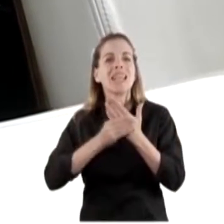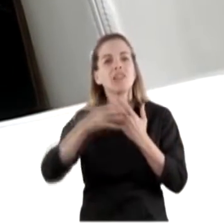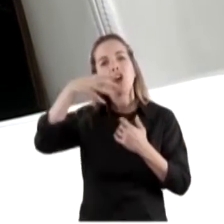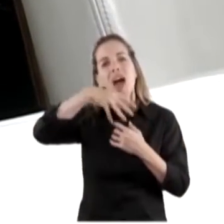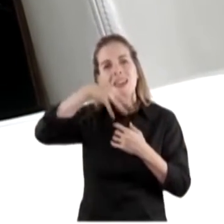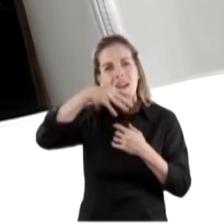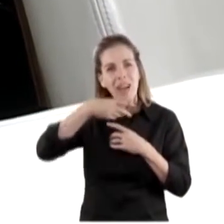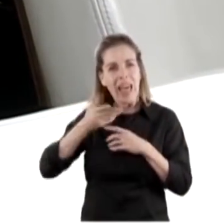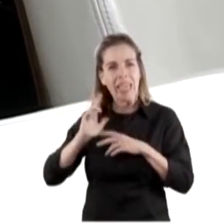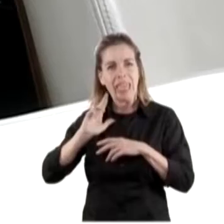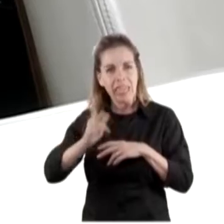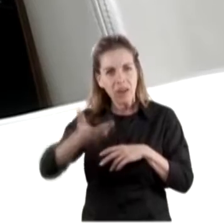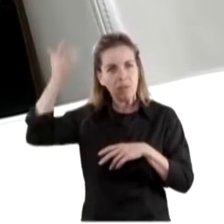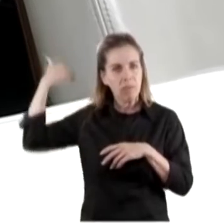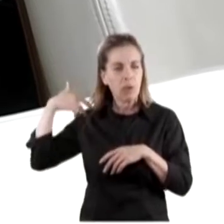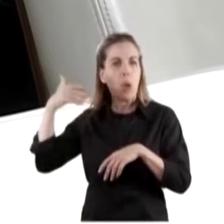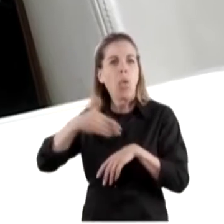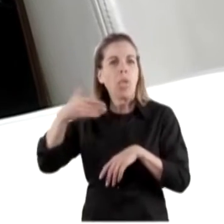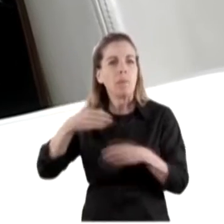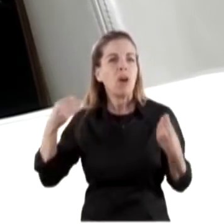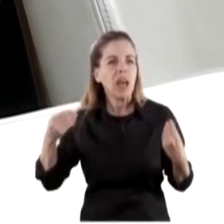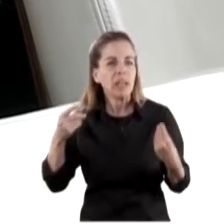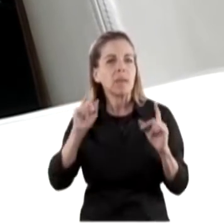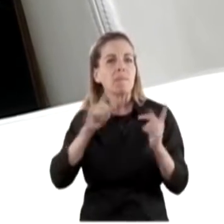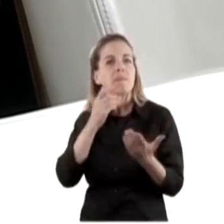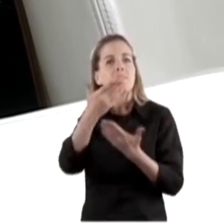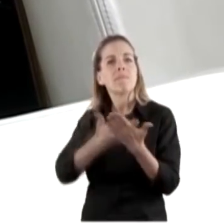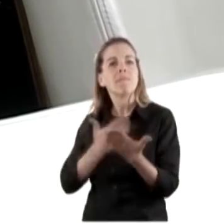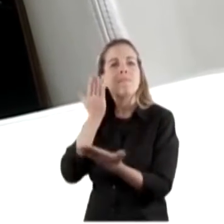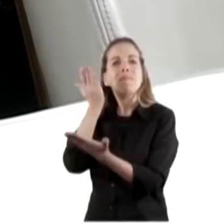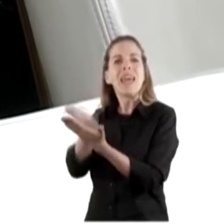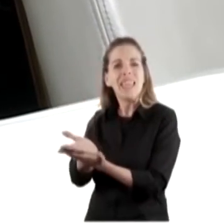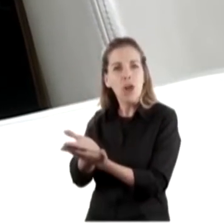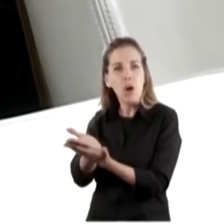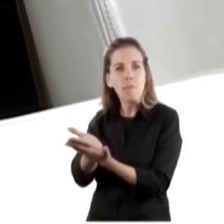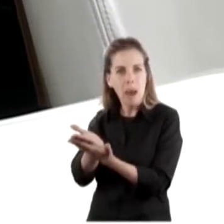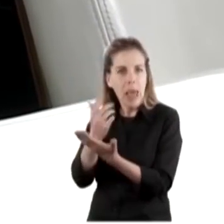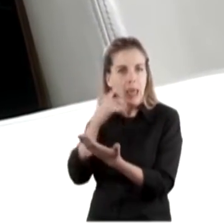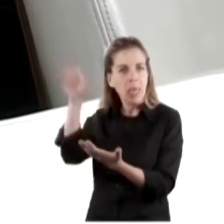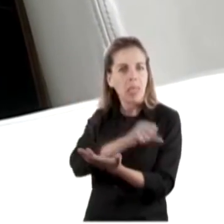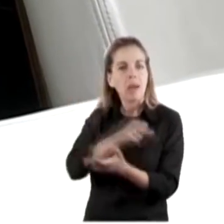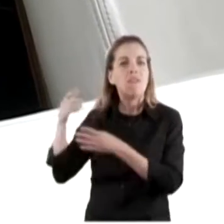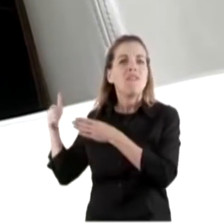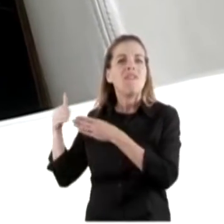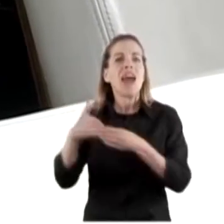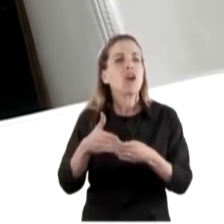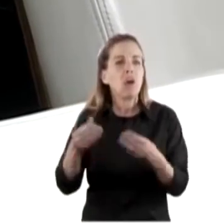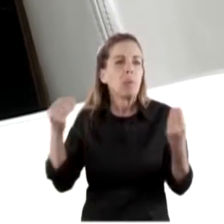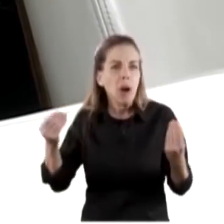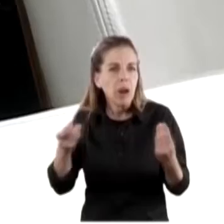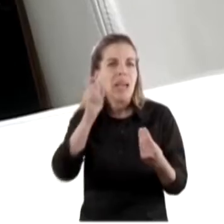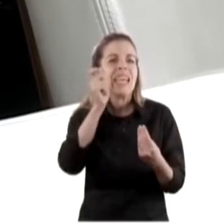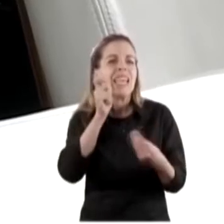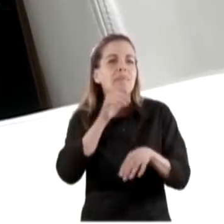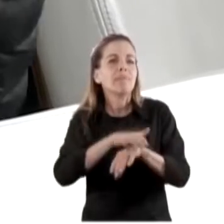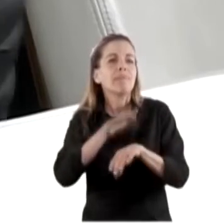Fernández, dijo que hubo demoras en el pedido de los barcos de gasoil. ¿A quién se refería? Si es la